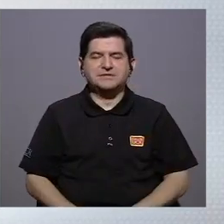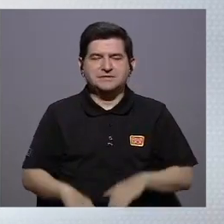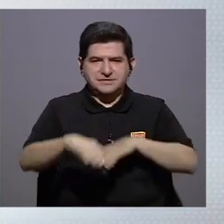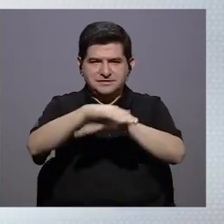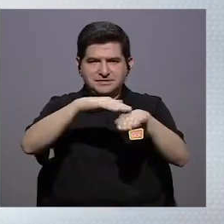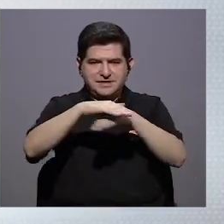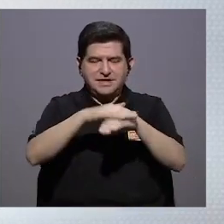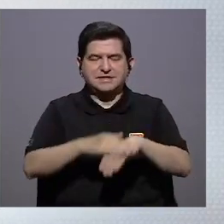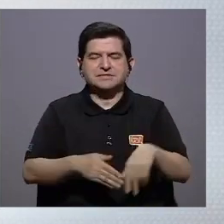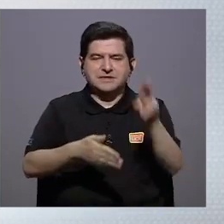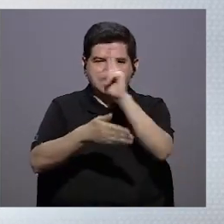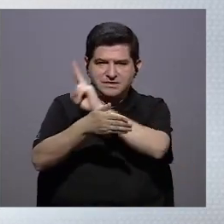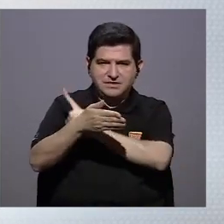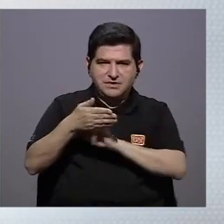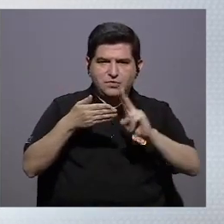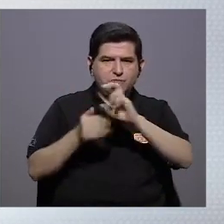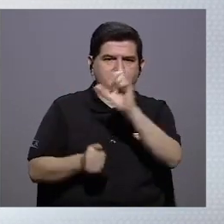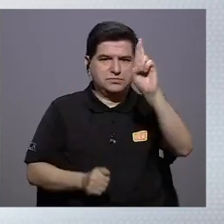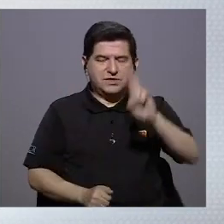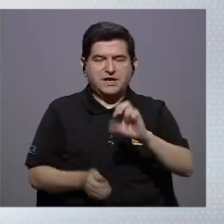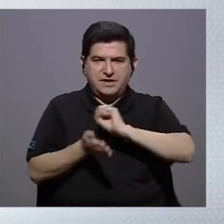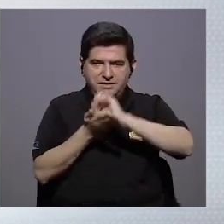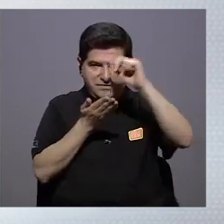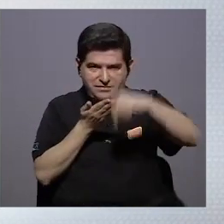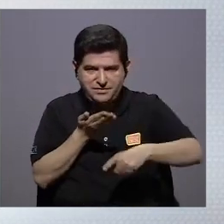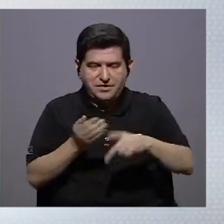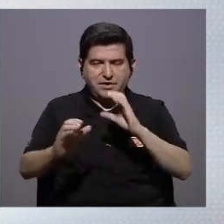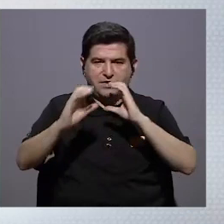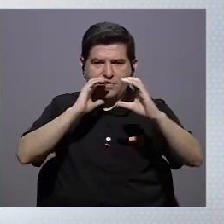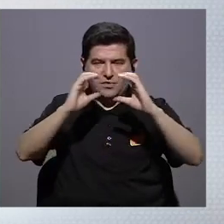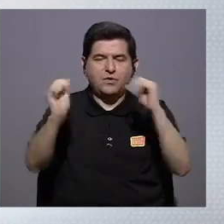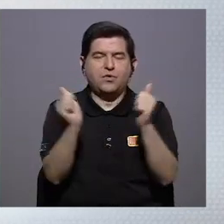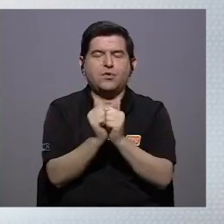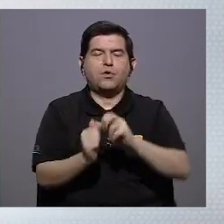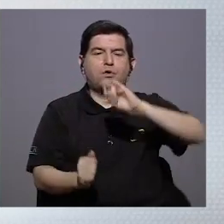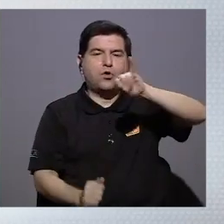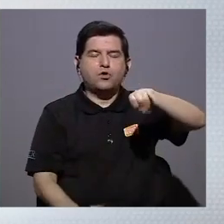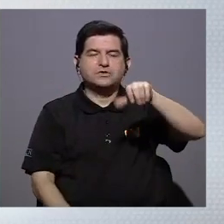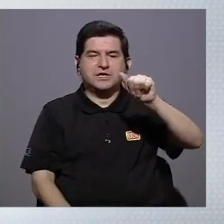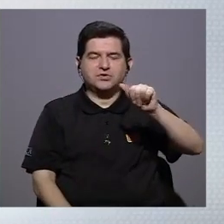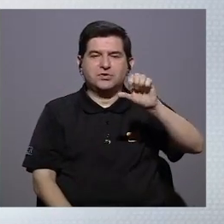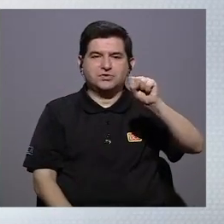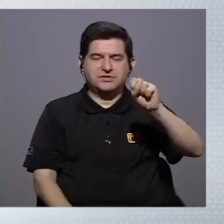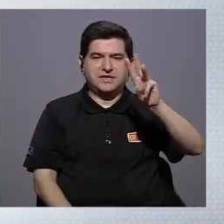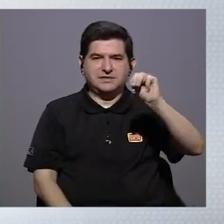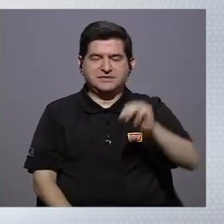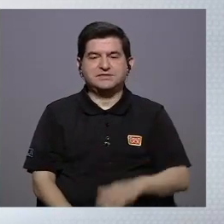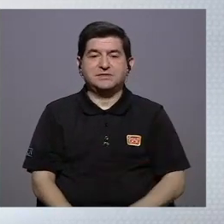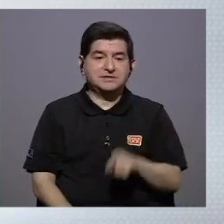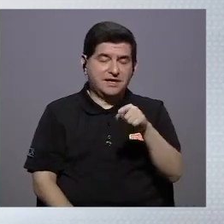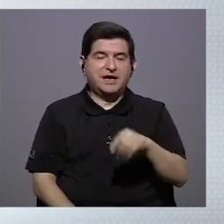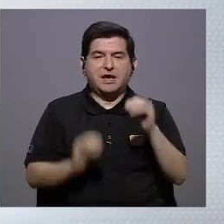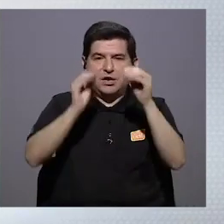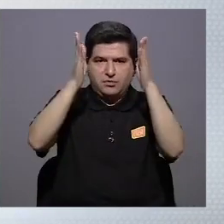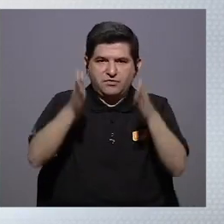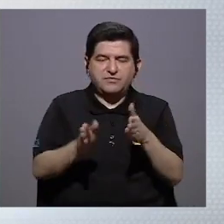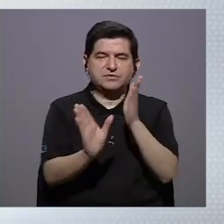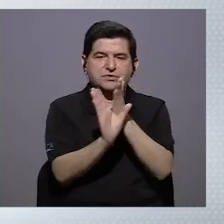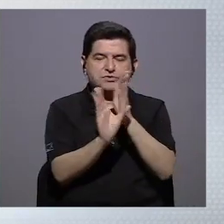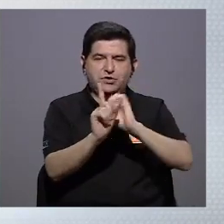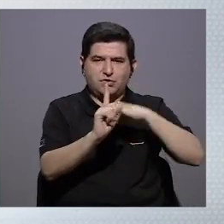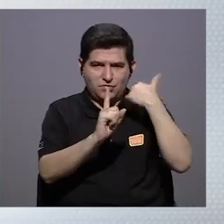Rodrigo Facio hoy en la Universidad de Costa Rica tenemos una conversación con José Antonio Sánchez Medina catedrático y psicólogo social